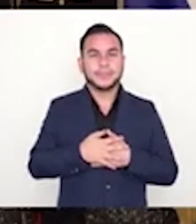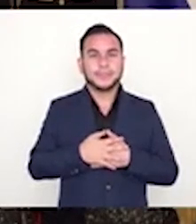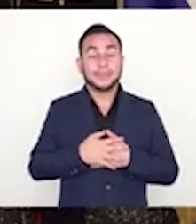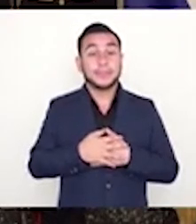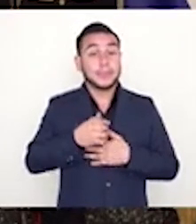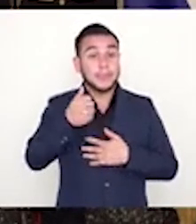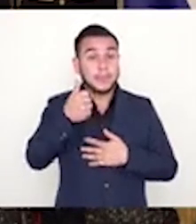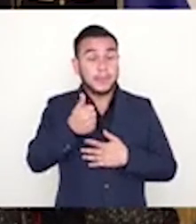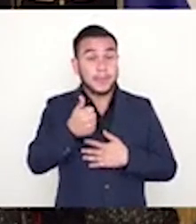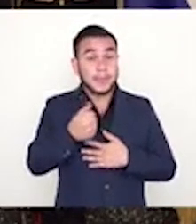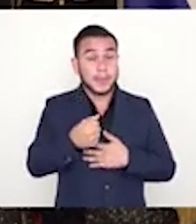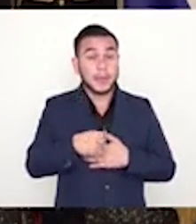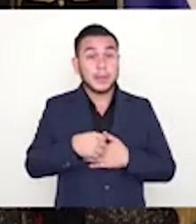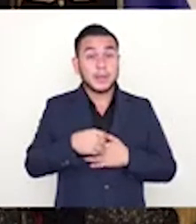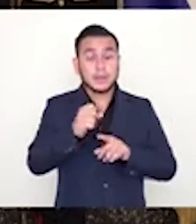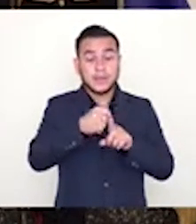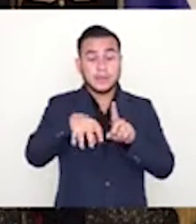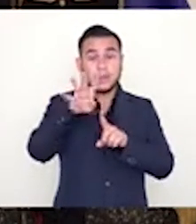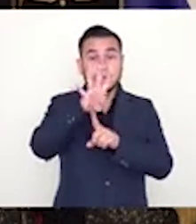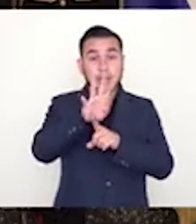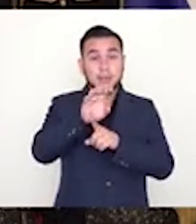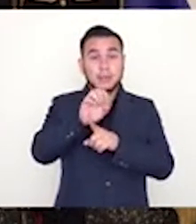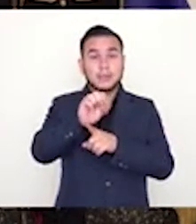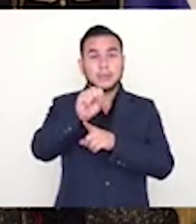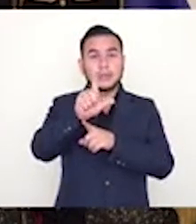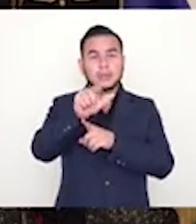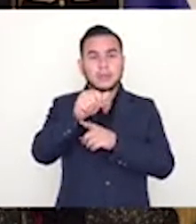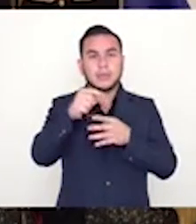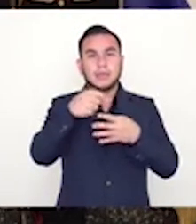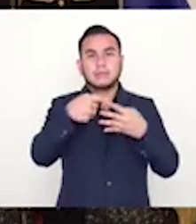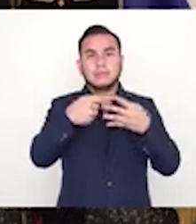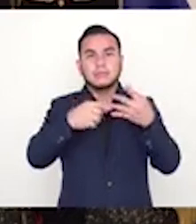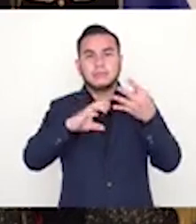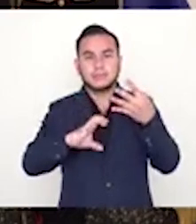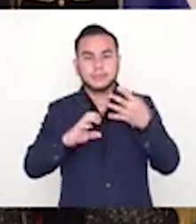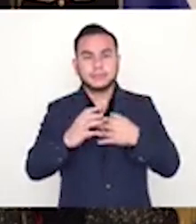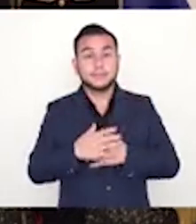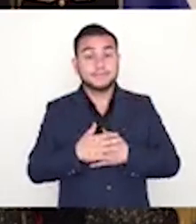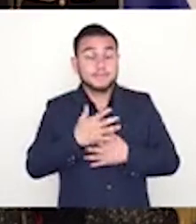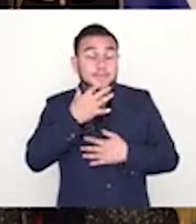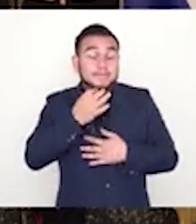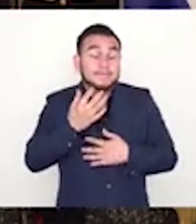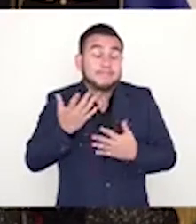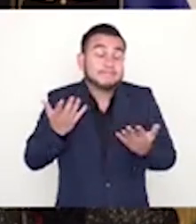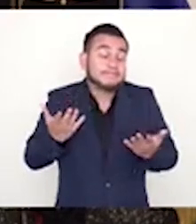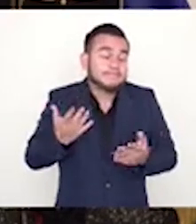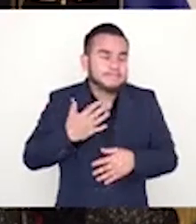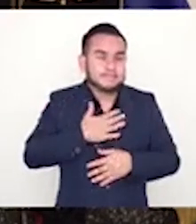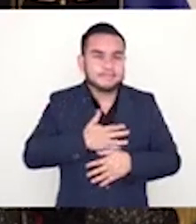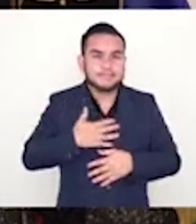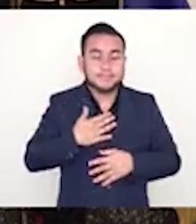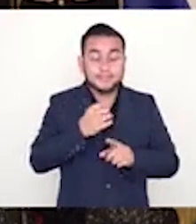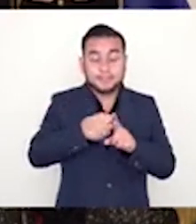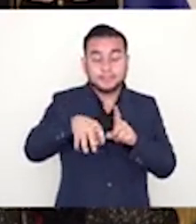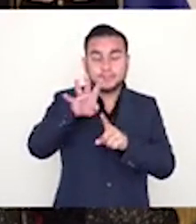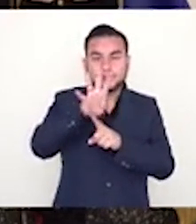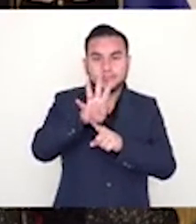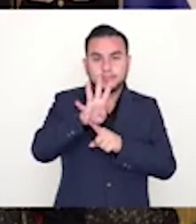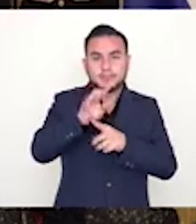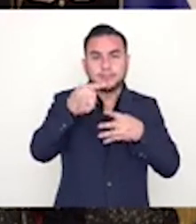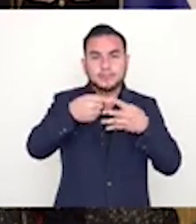Bien, en la Sala de lo Constitucional, lastimosamente la Sala de Constitucional